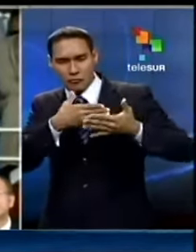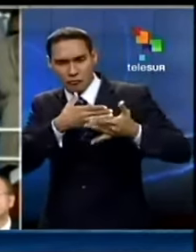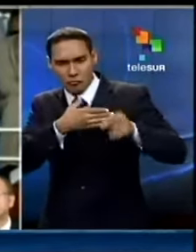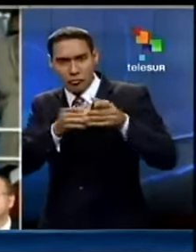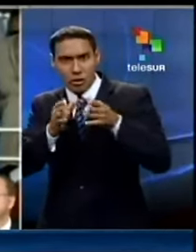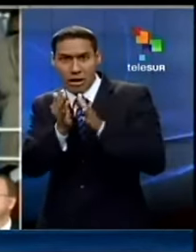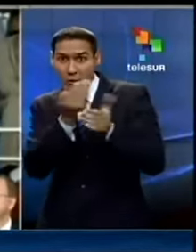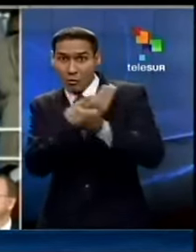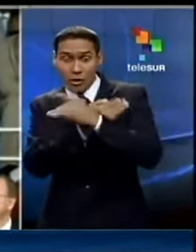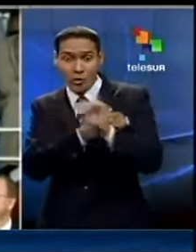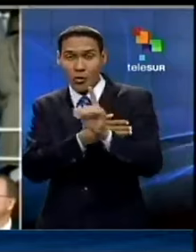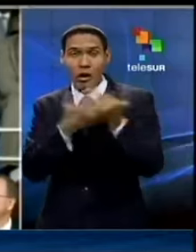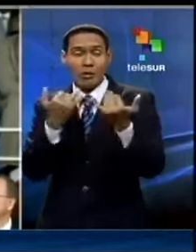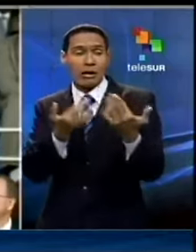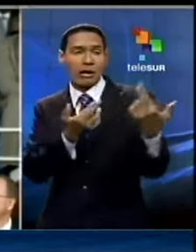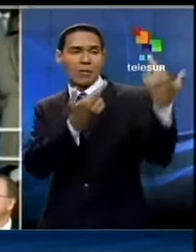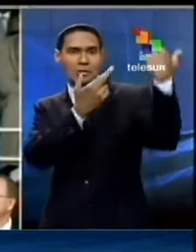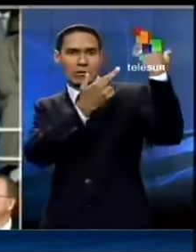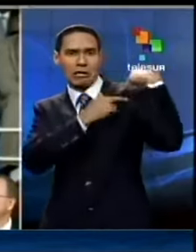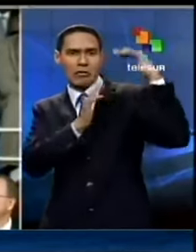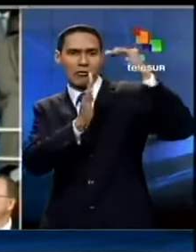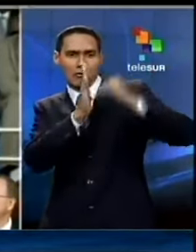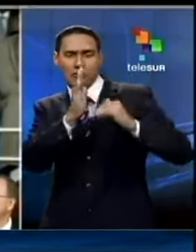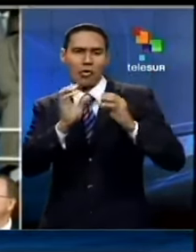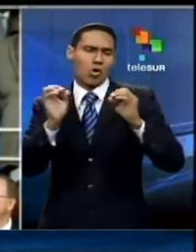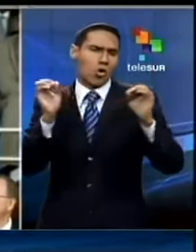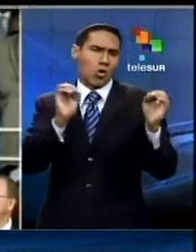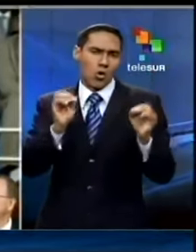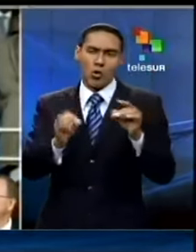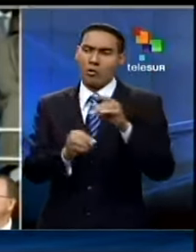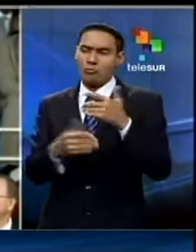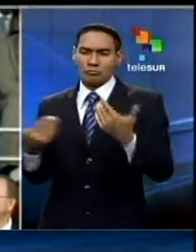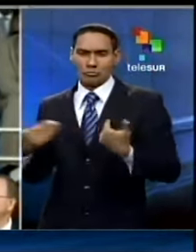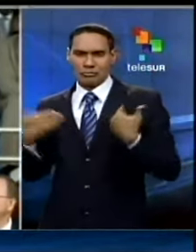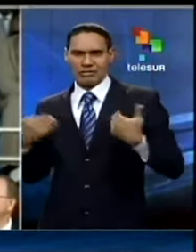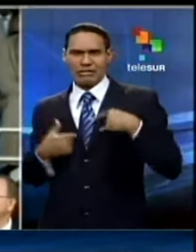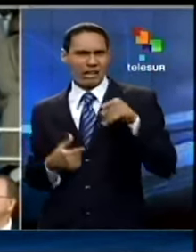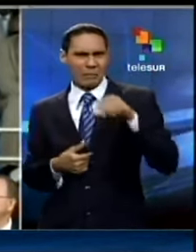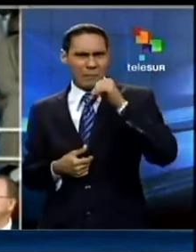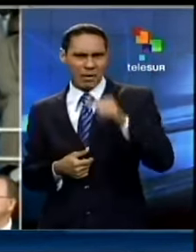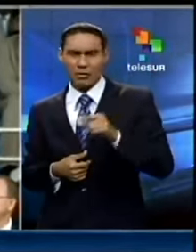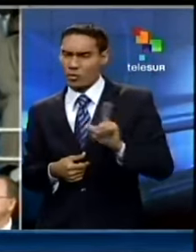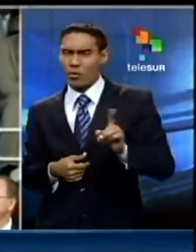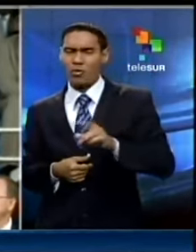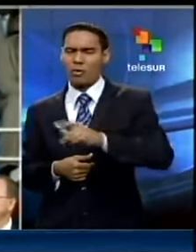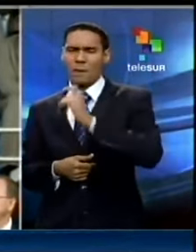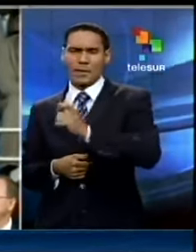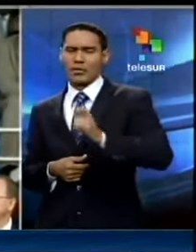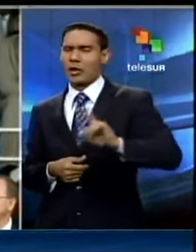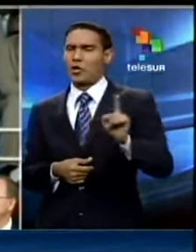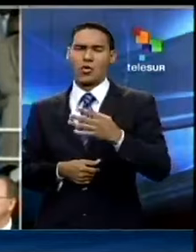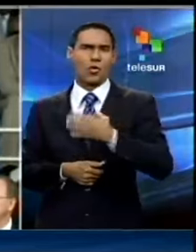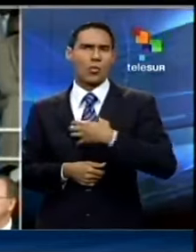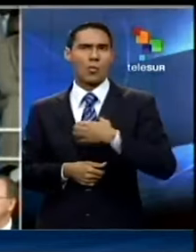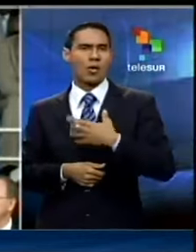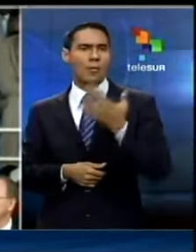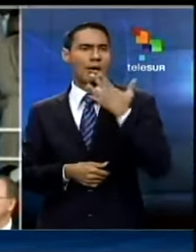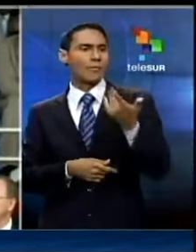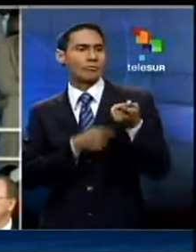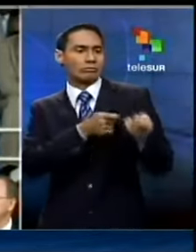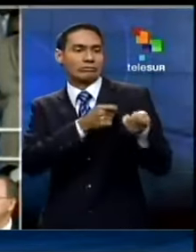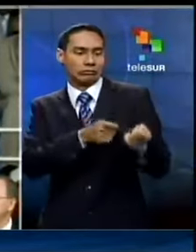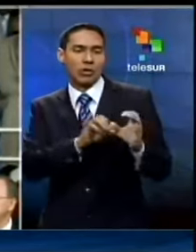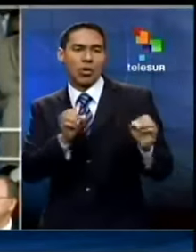hechos disminuir la responsabilidad o convertir a las víctimas en villanos las personas no pueden ser sobornados